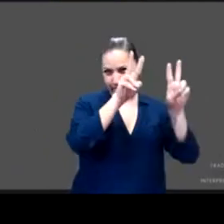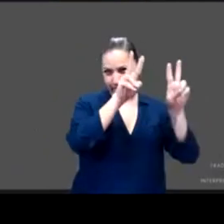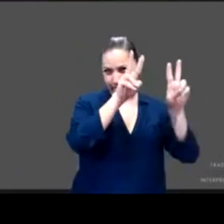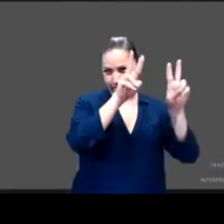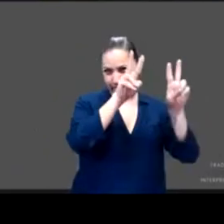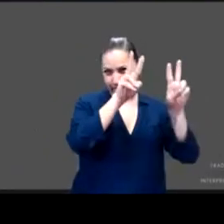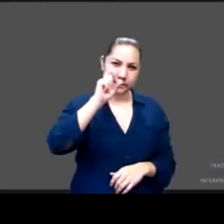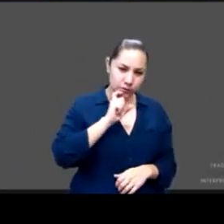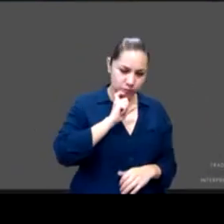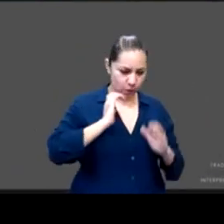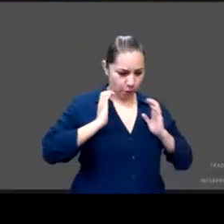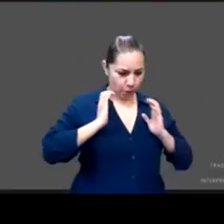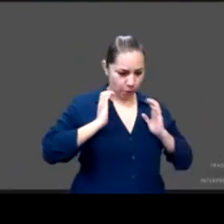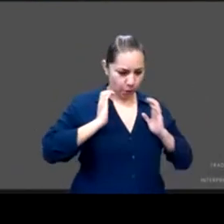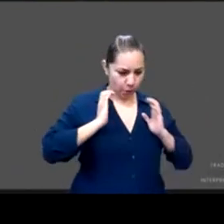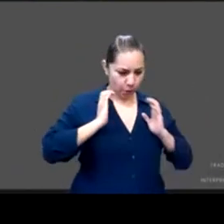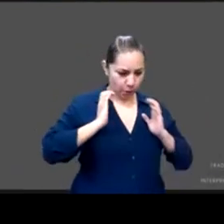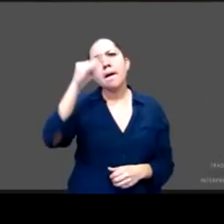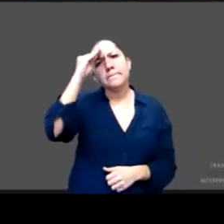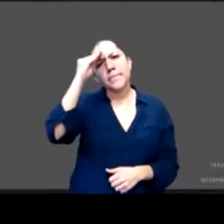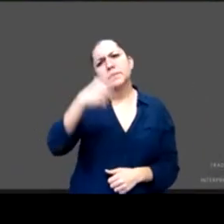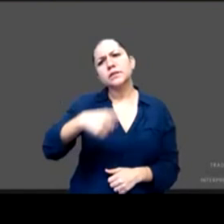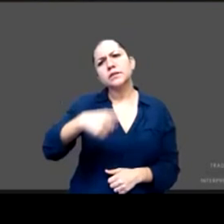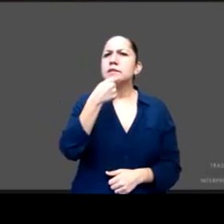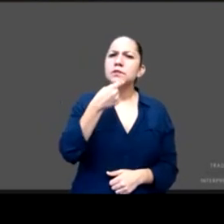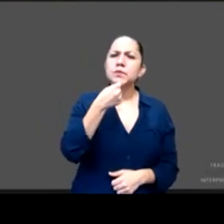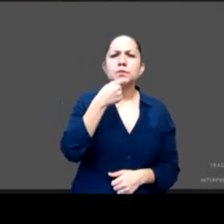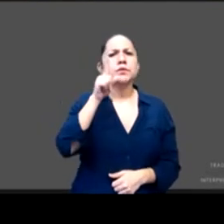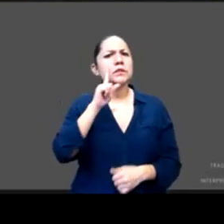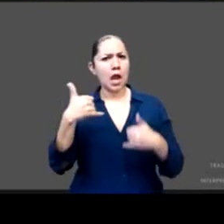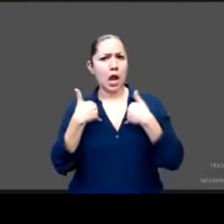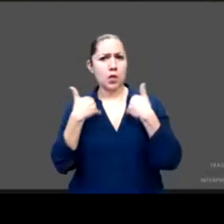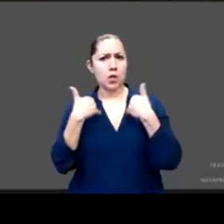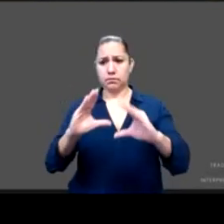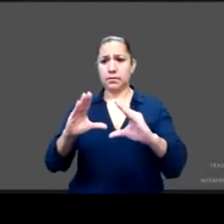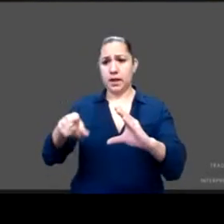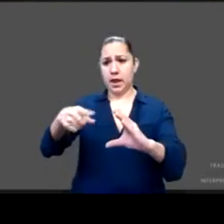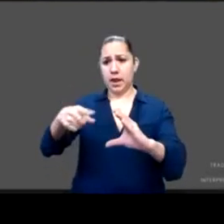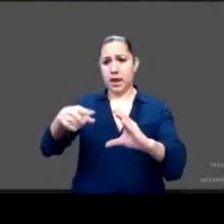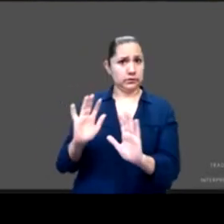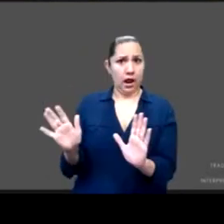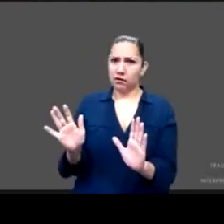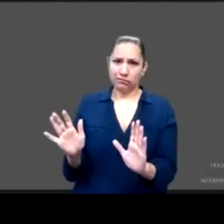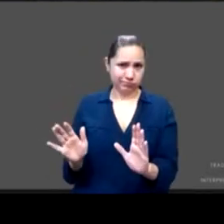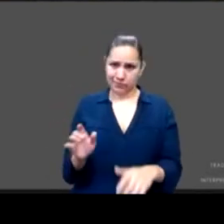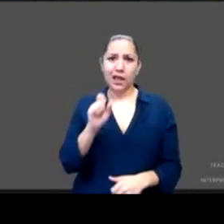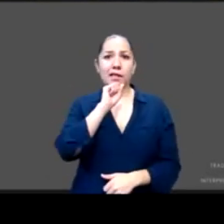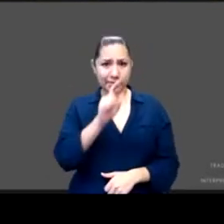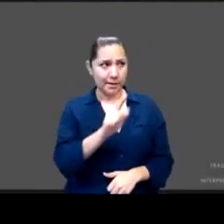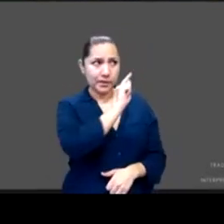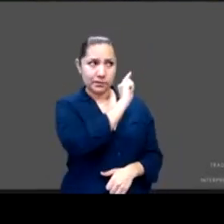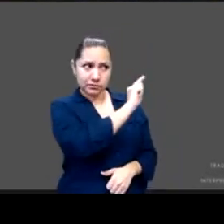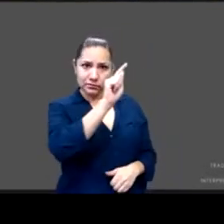niños, niñas y adolescentes, sino también el trabajo pendiente con los prestadores de salud para